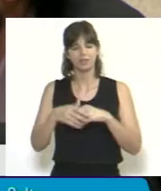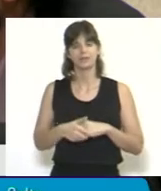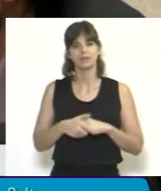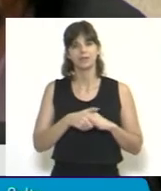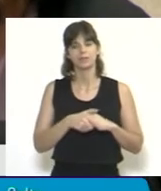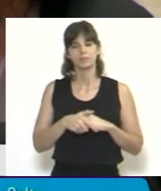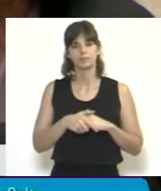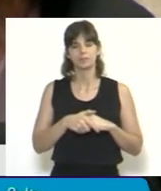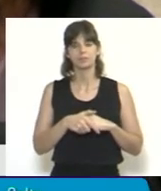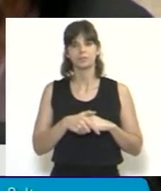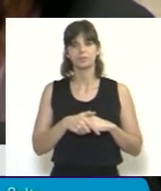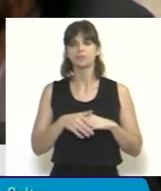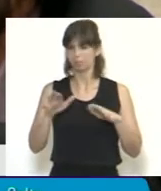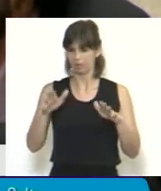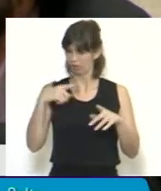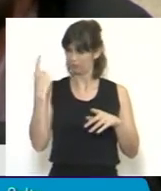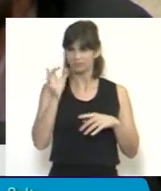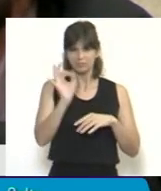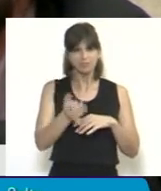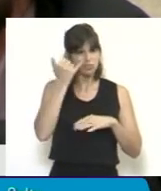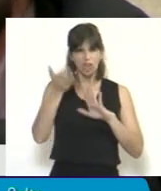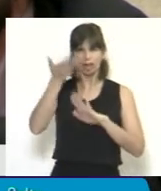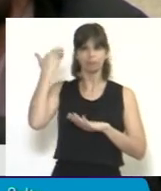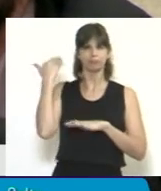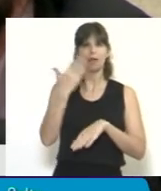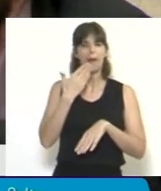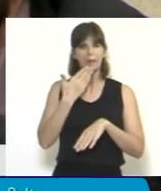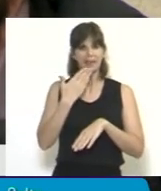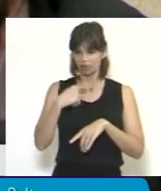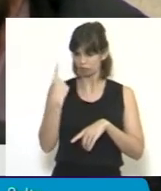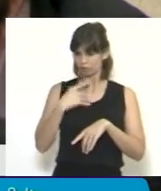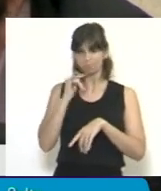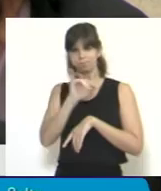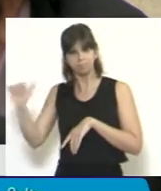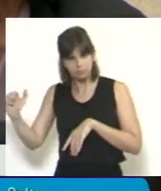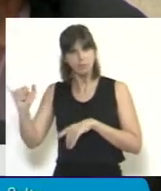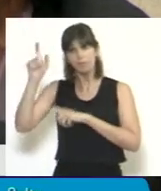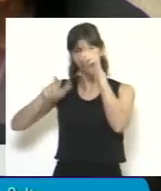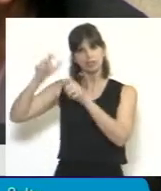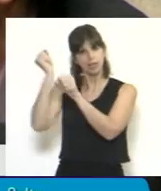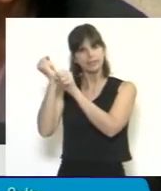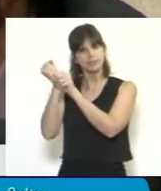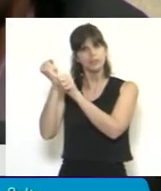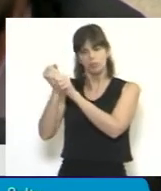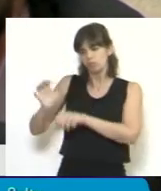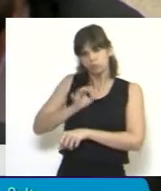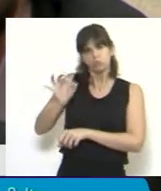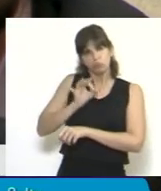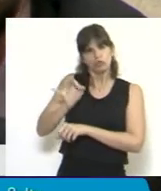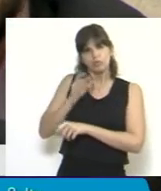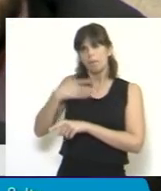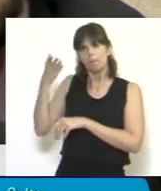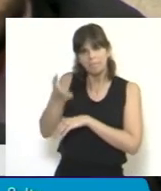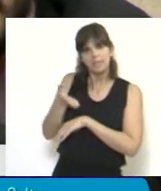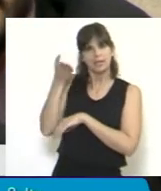cuando ya desde abril lo habíamos planteado, pero los trabajadores vienen hace mucho tiempo planteando la